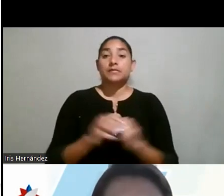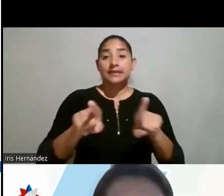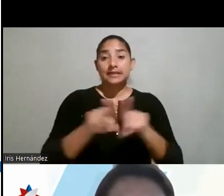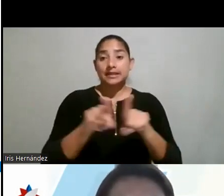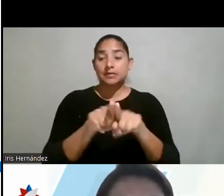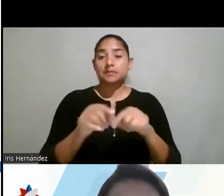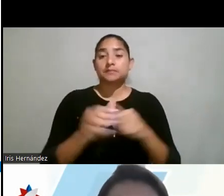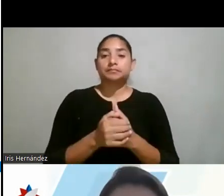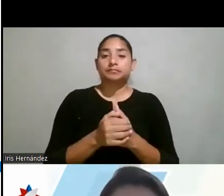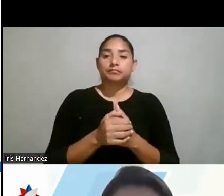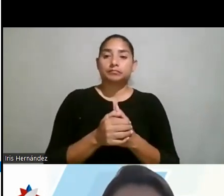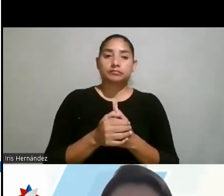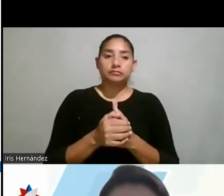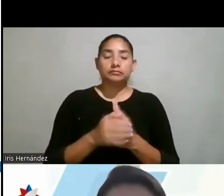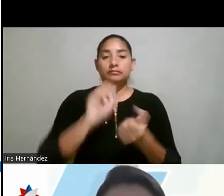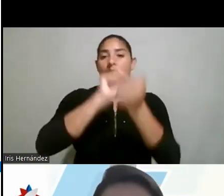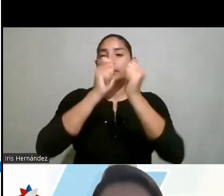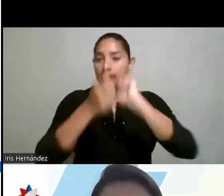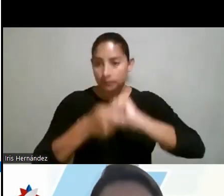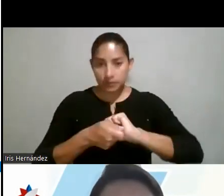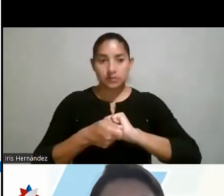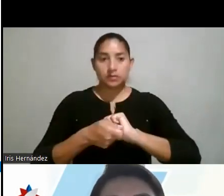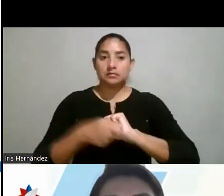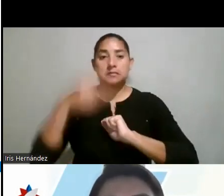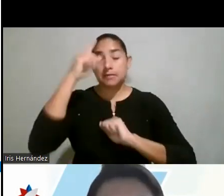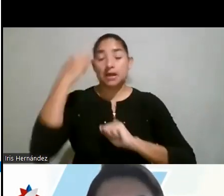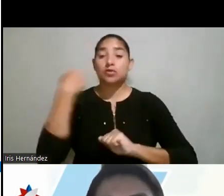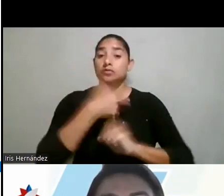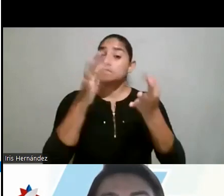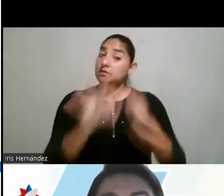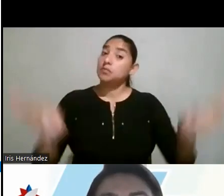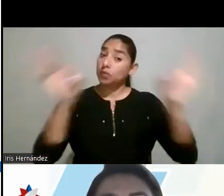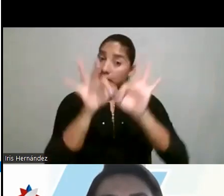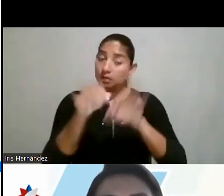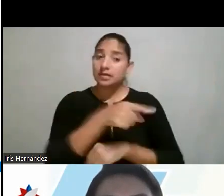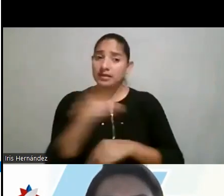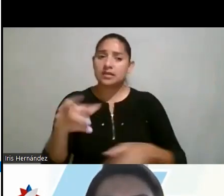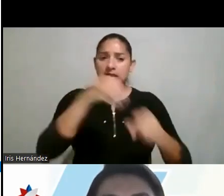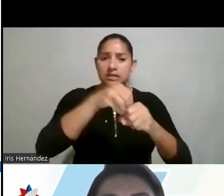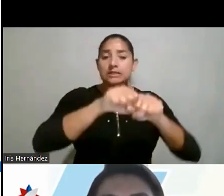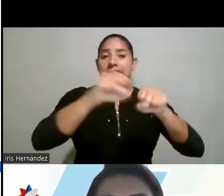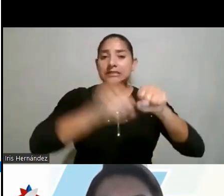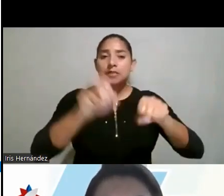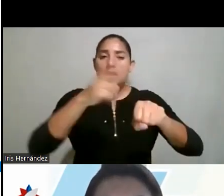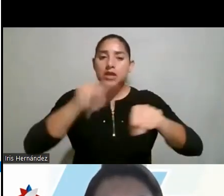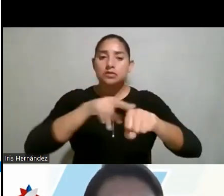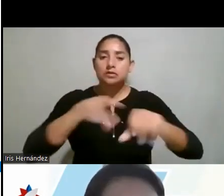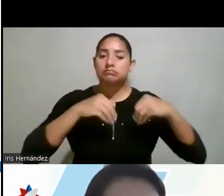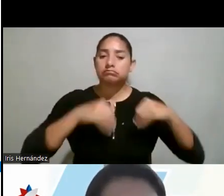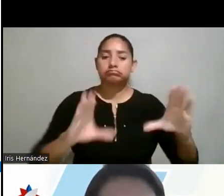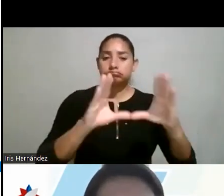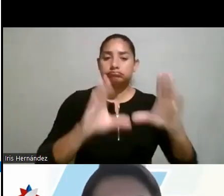en el siguiente eje, la formación. Para nosotros es importante que dentro de los sistemas nacionales de acreditación,